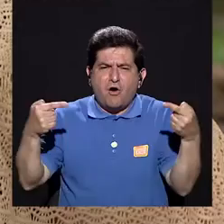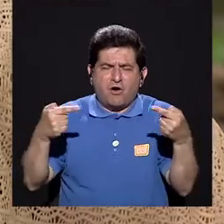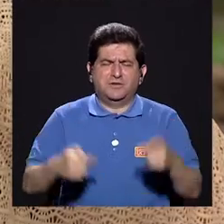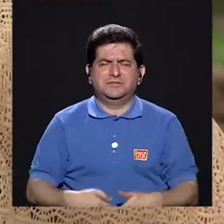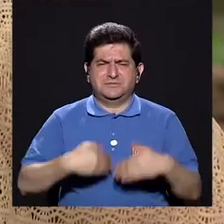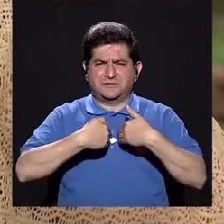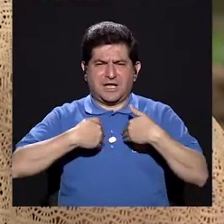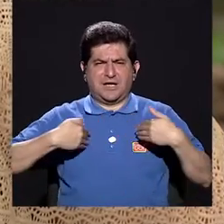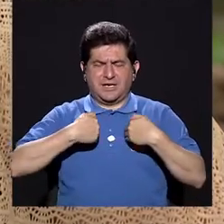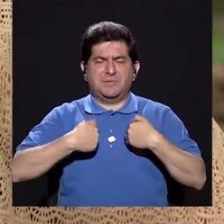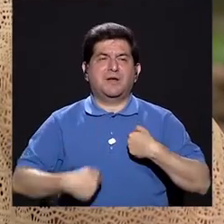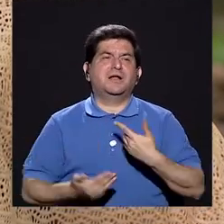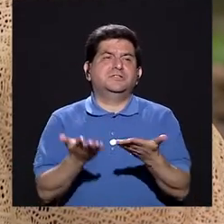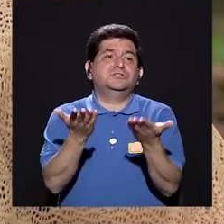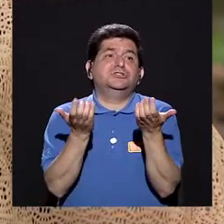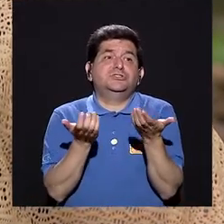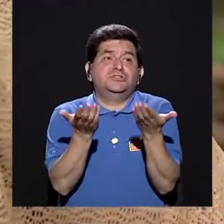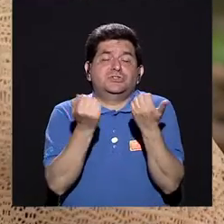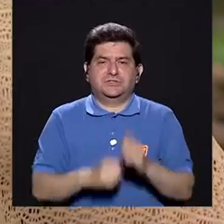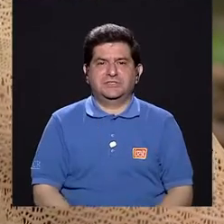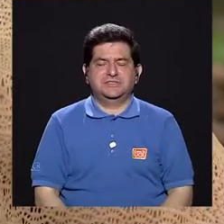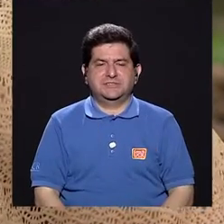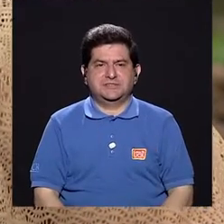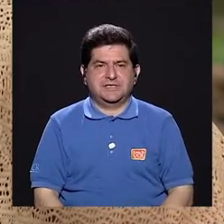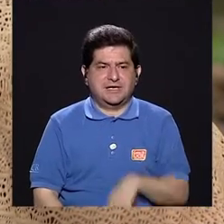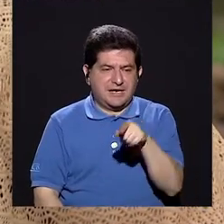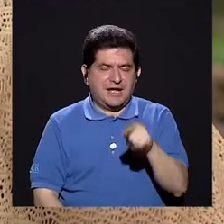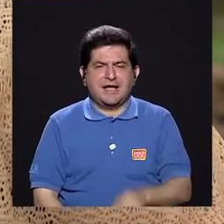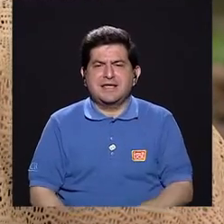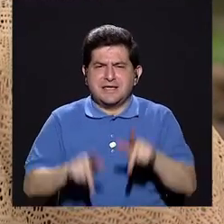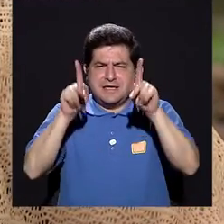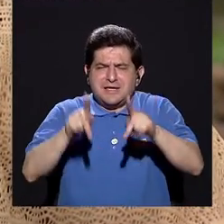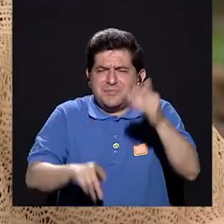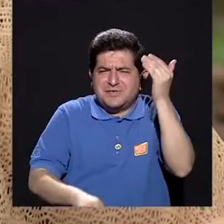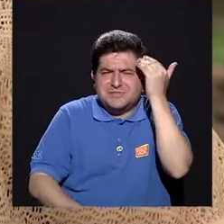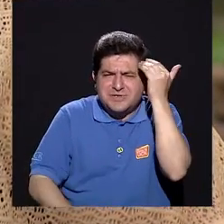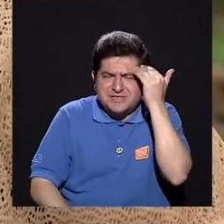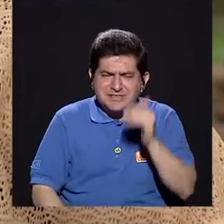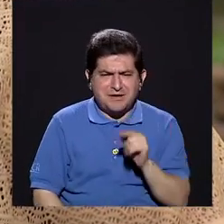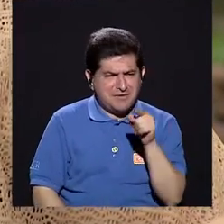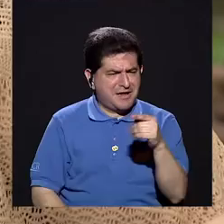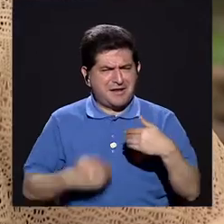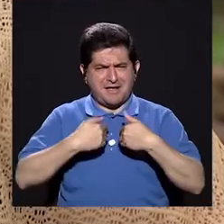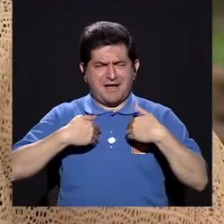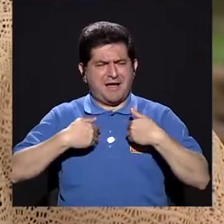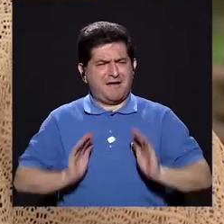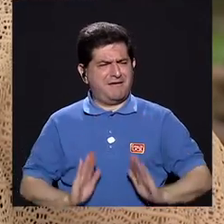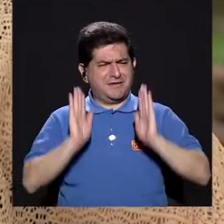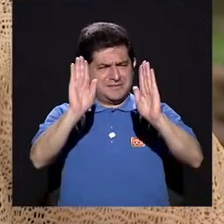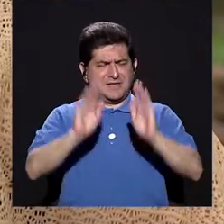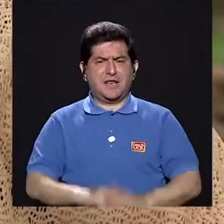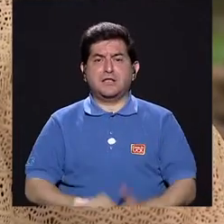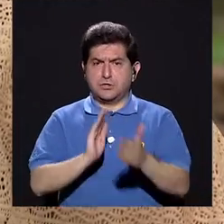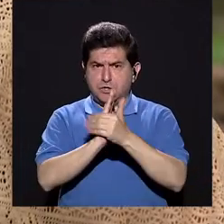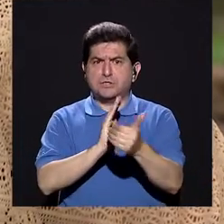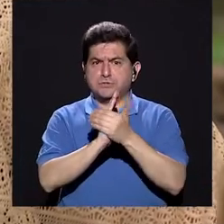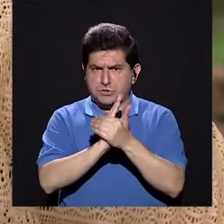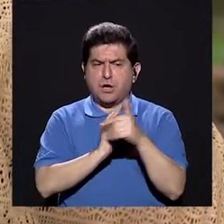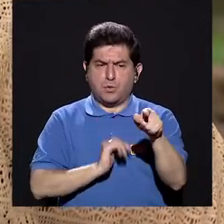yo deseara como gritarle a la gente de lo maravilloso que son ellos y de lo capaces que son.